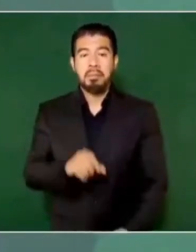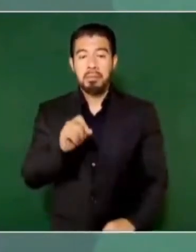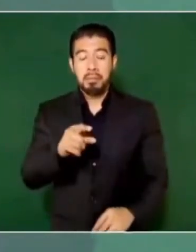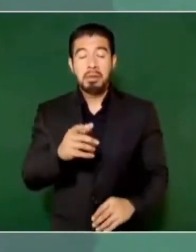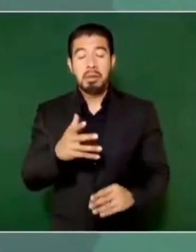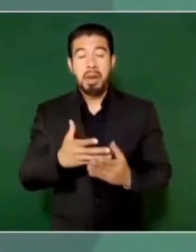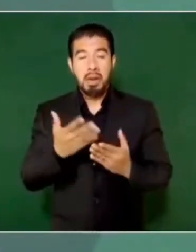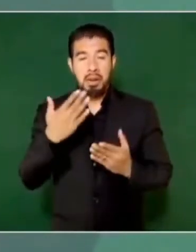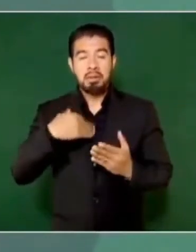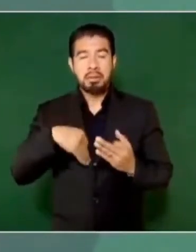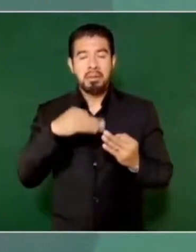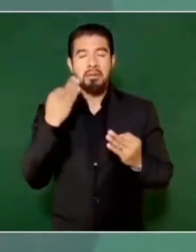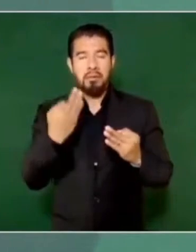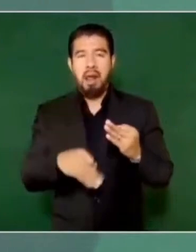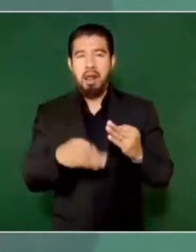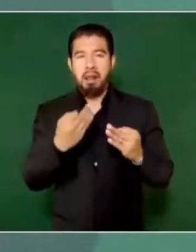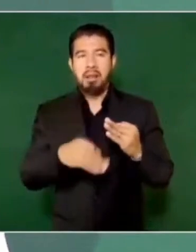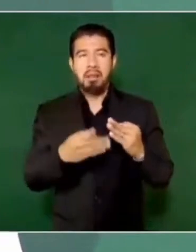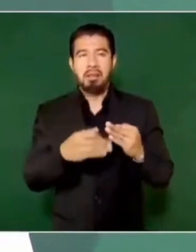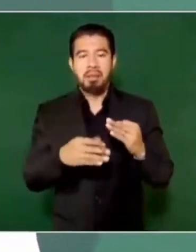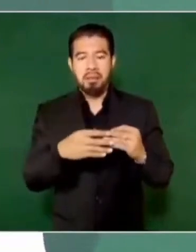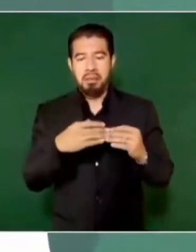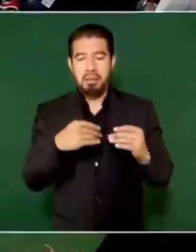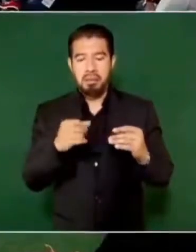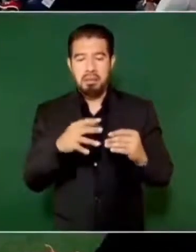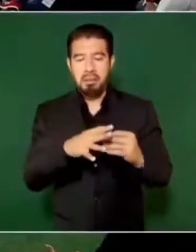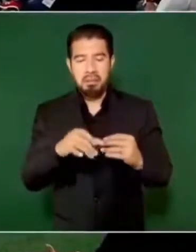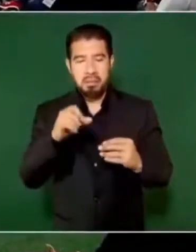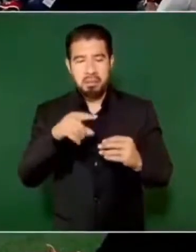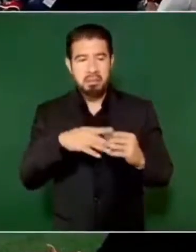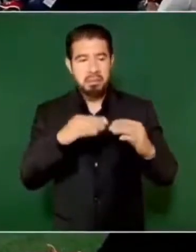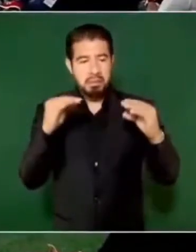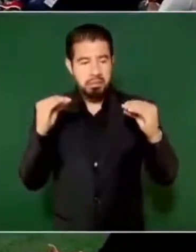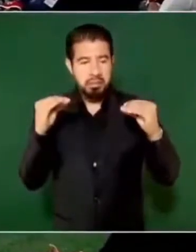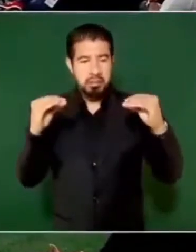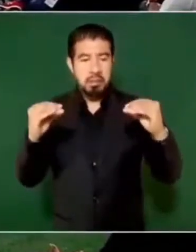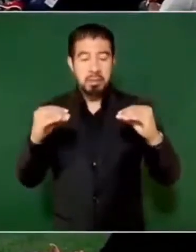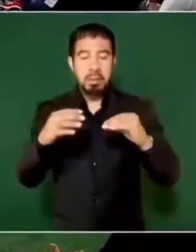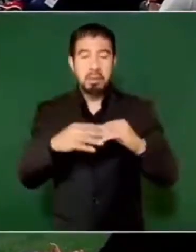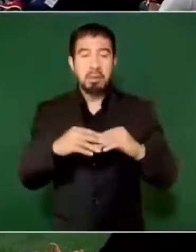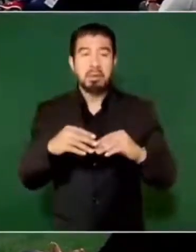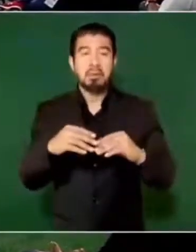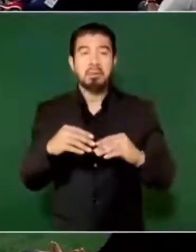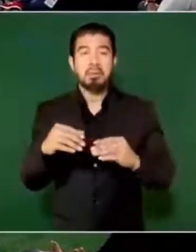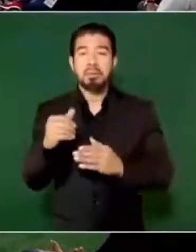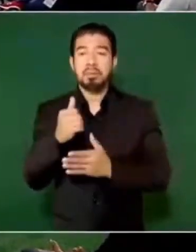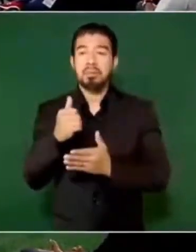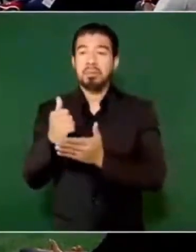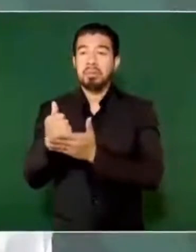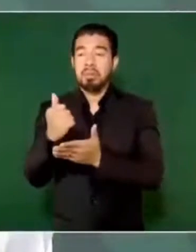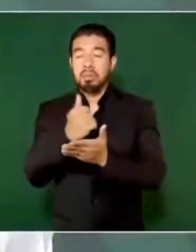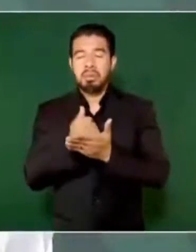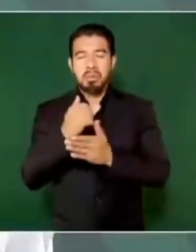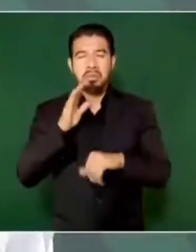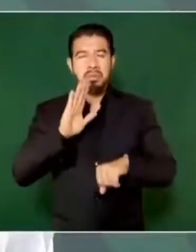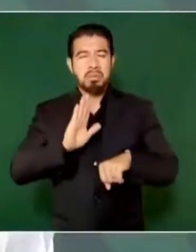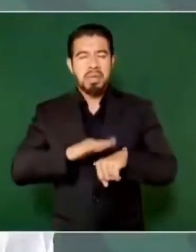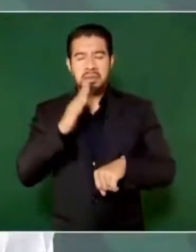Las ciudades más bellas del mundo